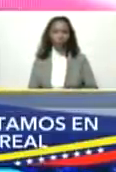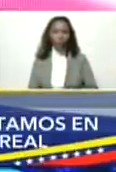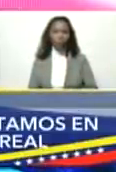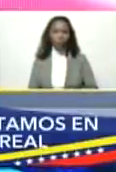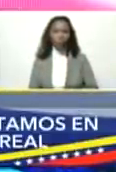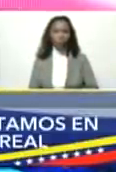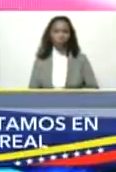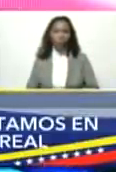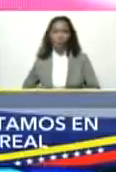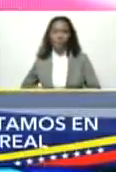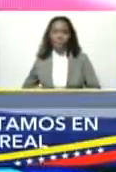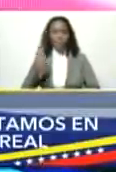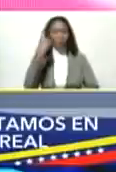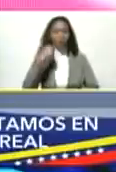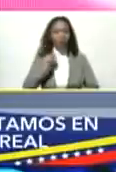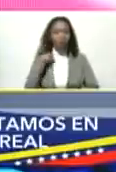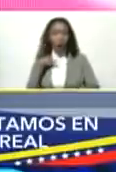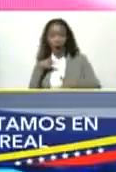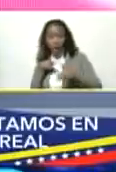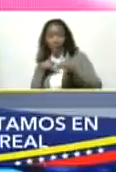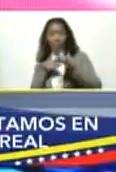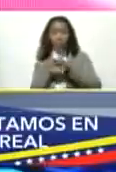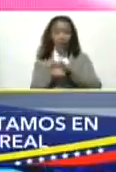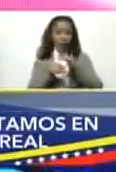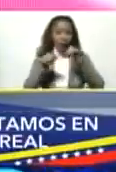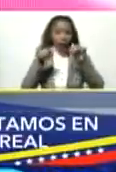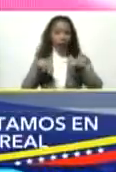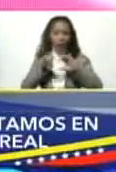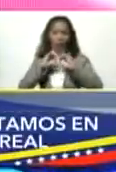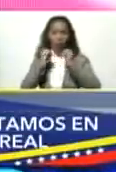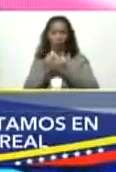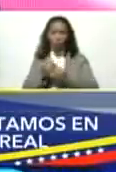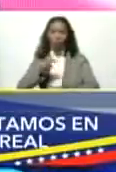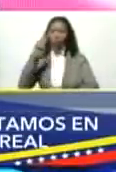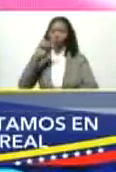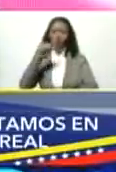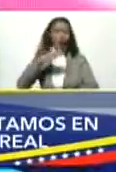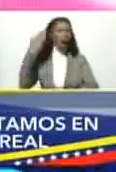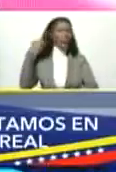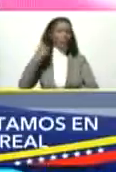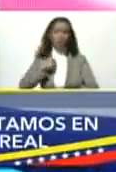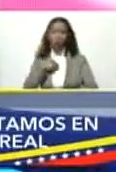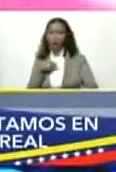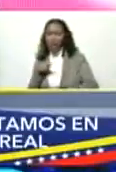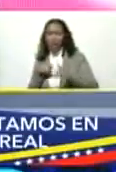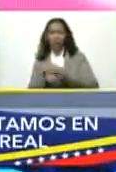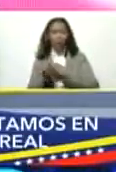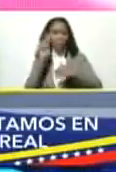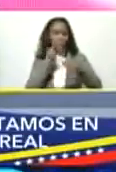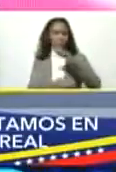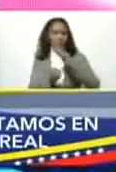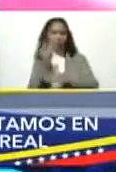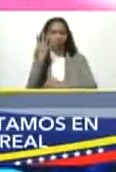fue la primera vez que yo entré a este salón nunca antes en mi vida había entrado a Miraflores